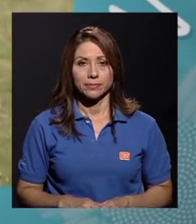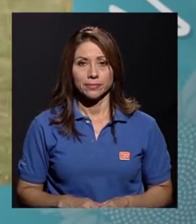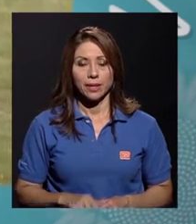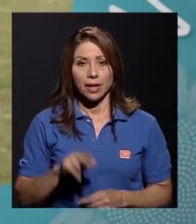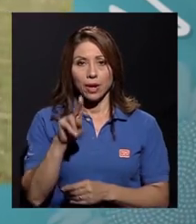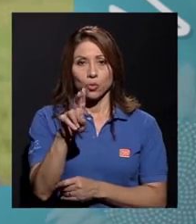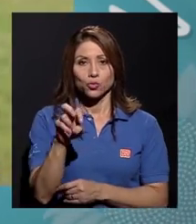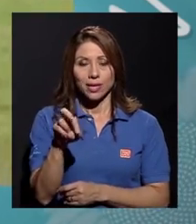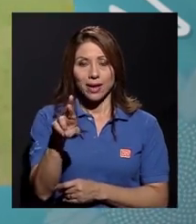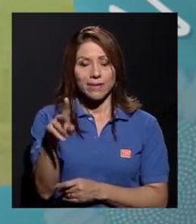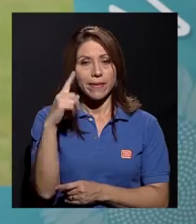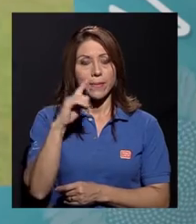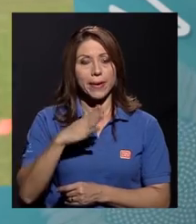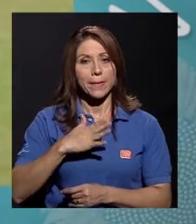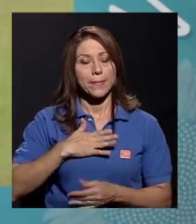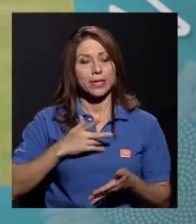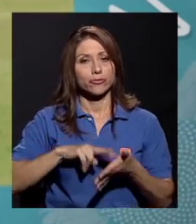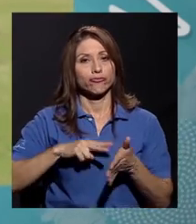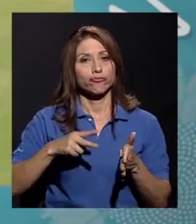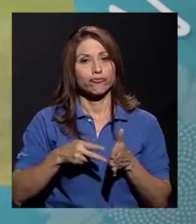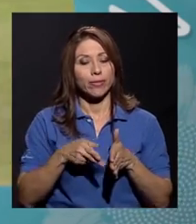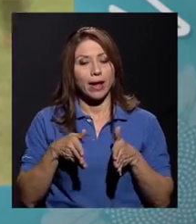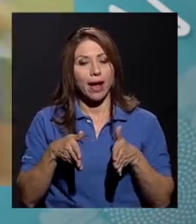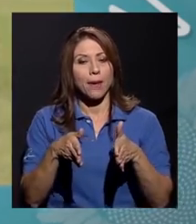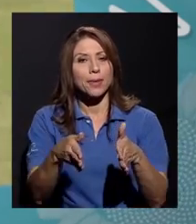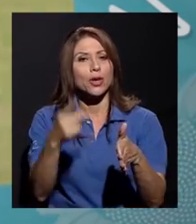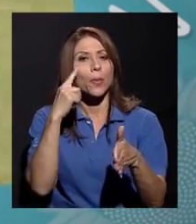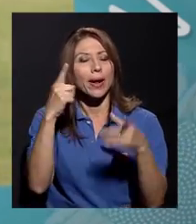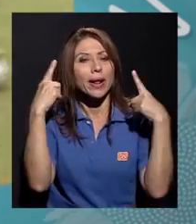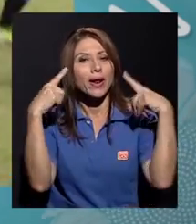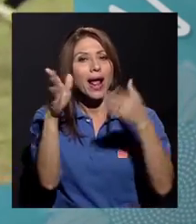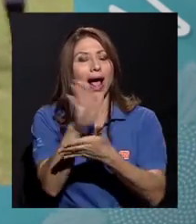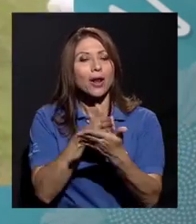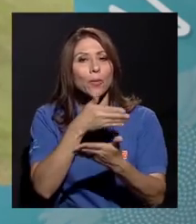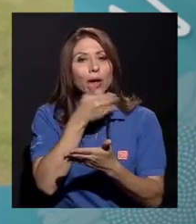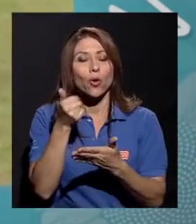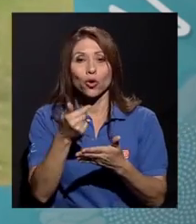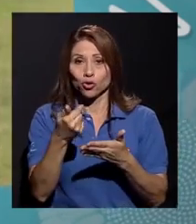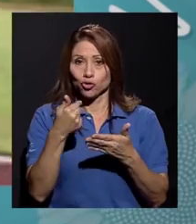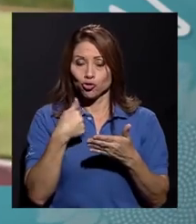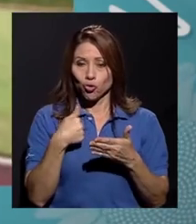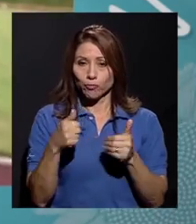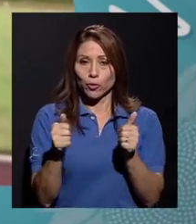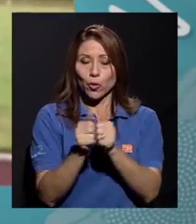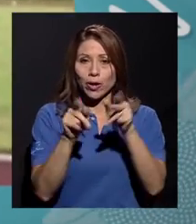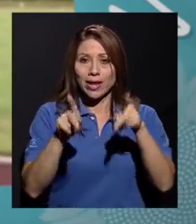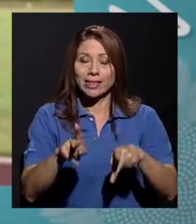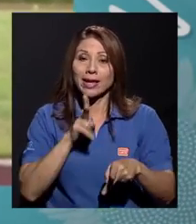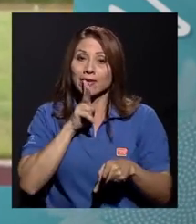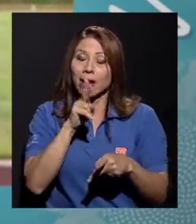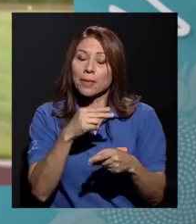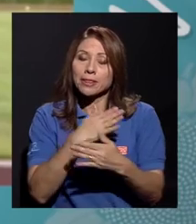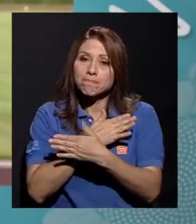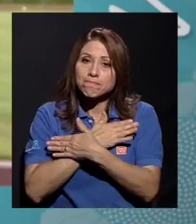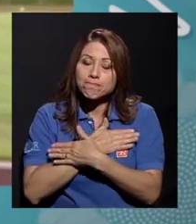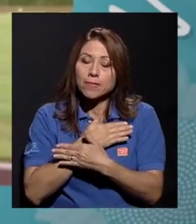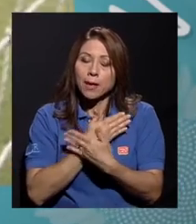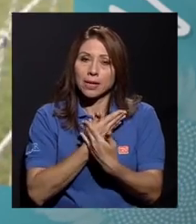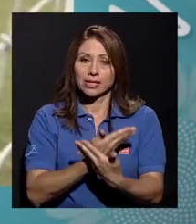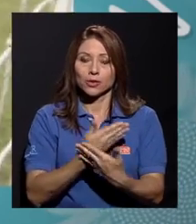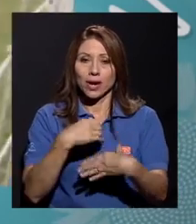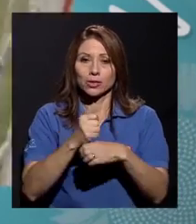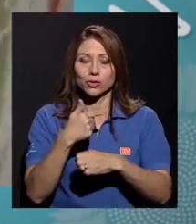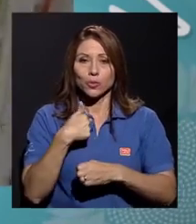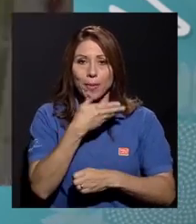La UCR para mí es el camino a algo mejor, un camino junto a gente que realmente valoro y aprecio y me han hecho ser mejor.